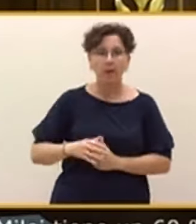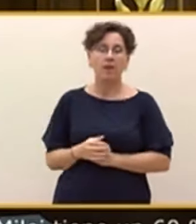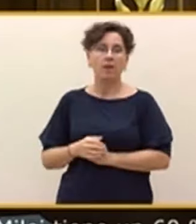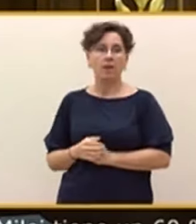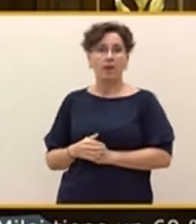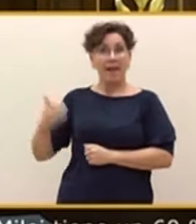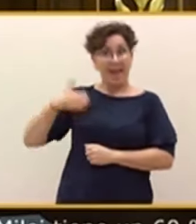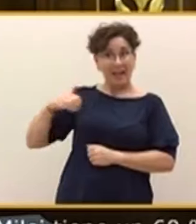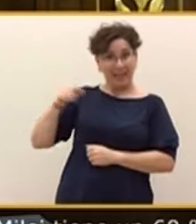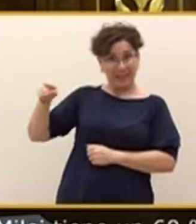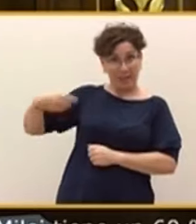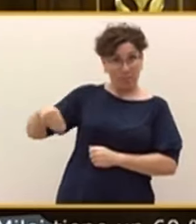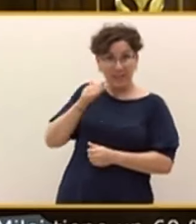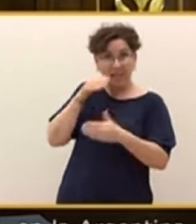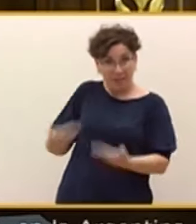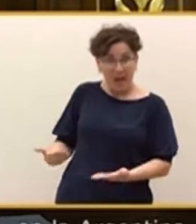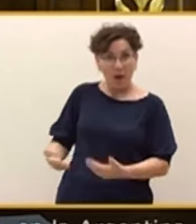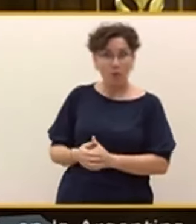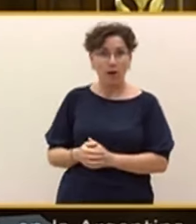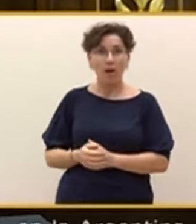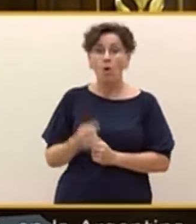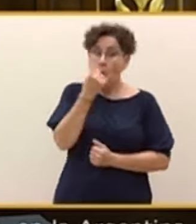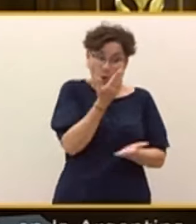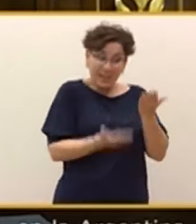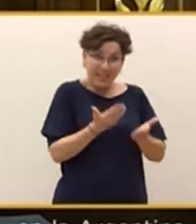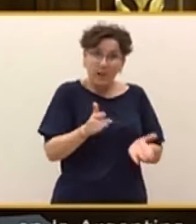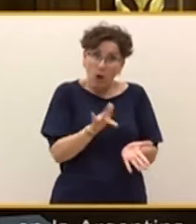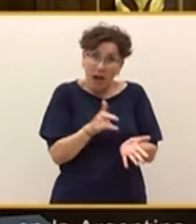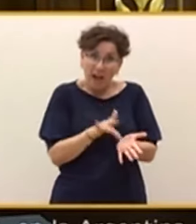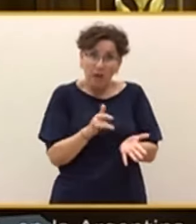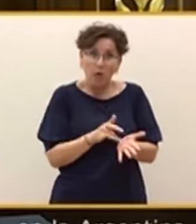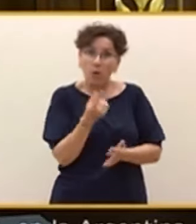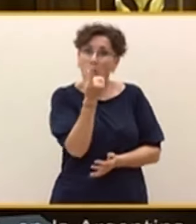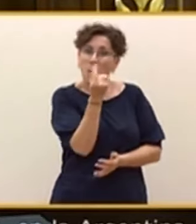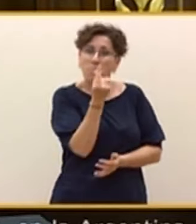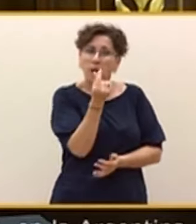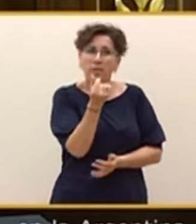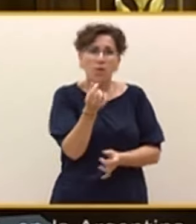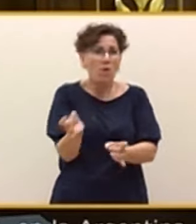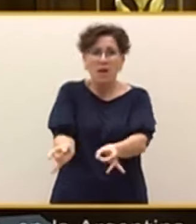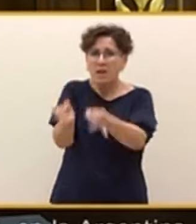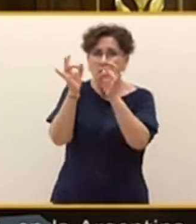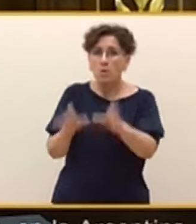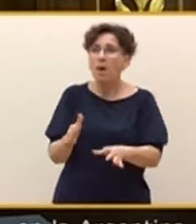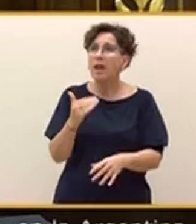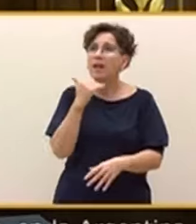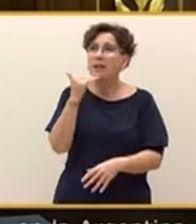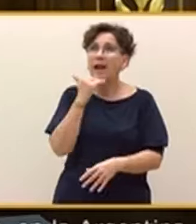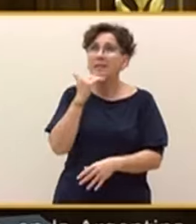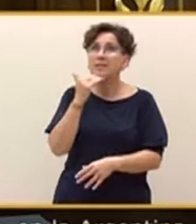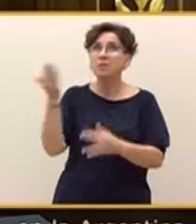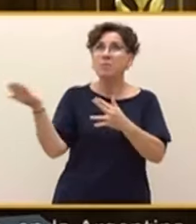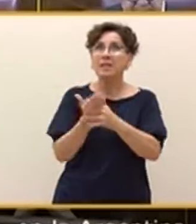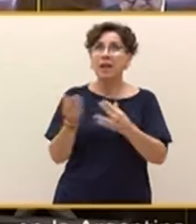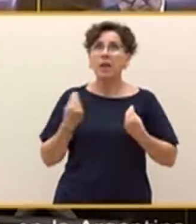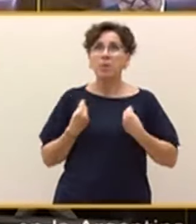Argentina de Milley un kilo de arroz vale casi lo mismo que lo que cobra la mitad de la población.